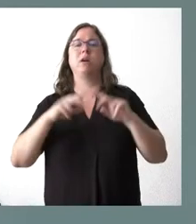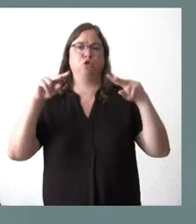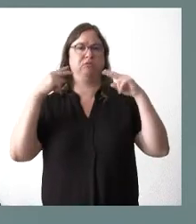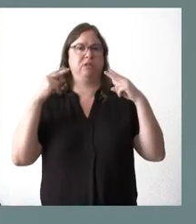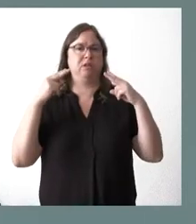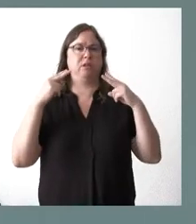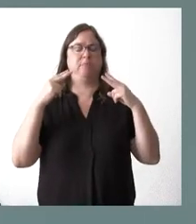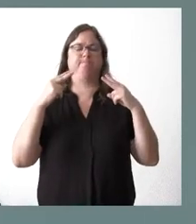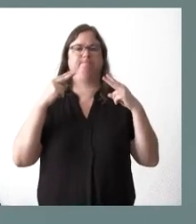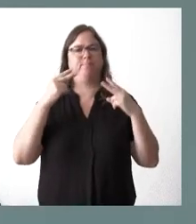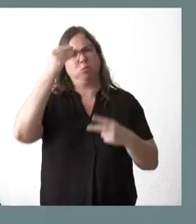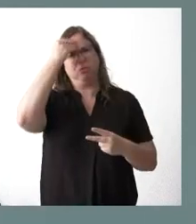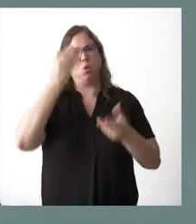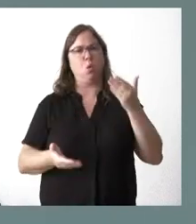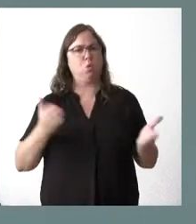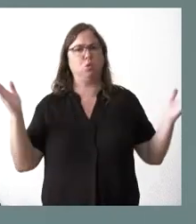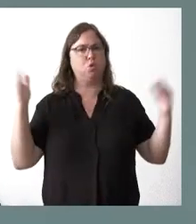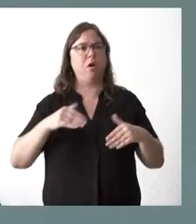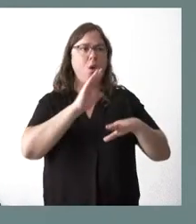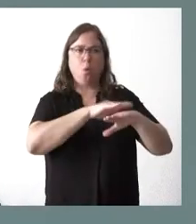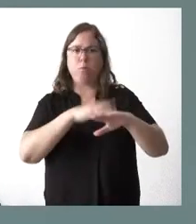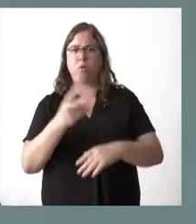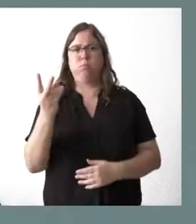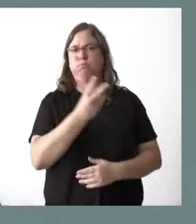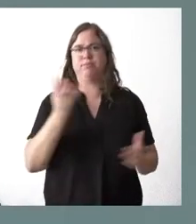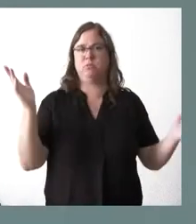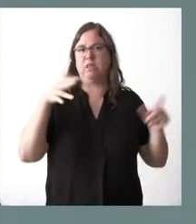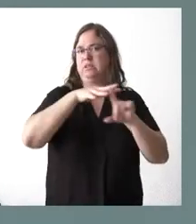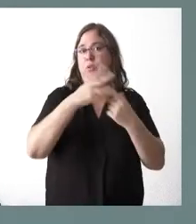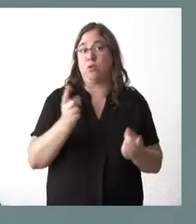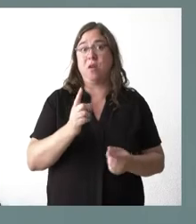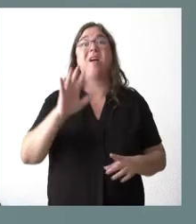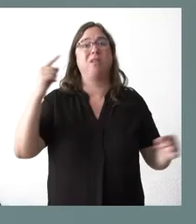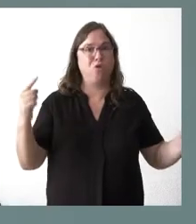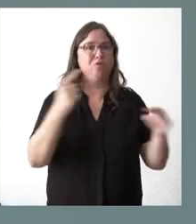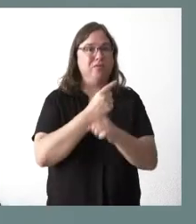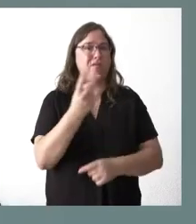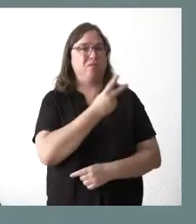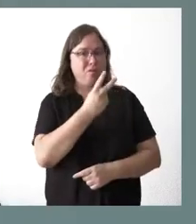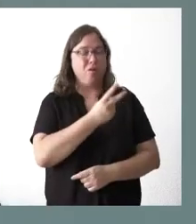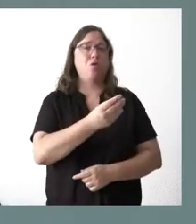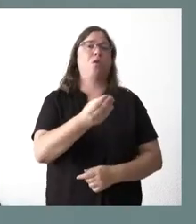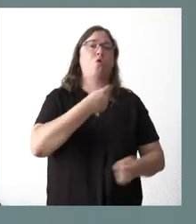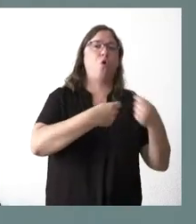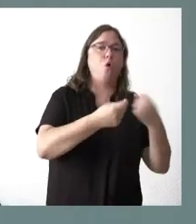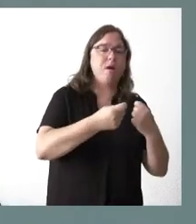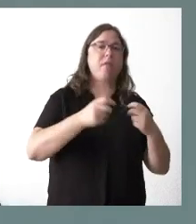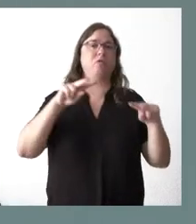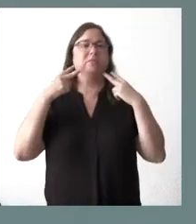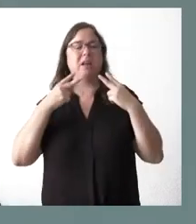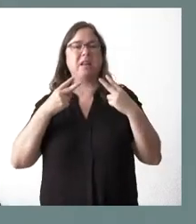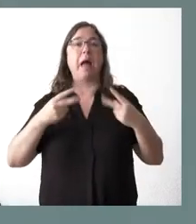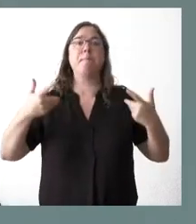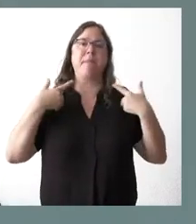parece profundamente injusto. No son sectores culpables de lo que están pasando. Al contrario, son víctimas del coste excesivo de la energía.